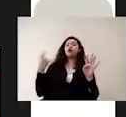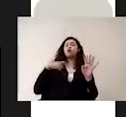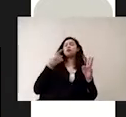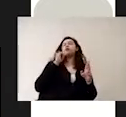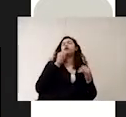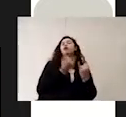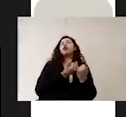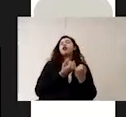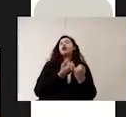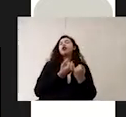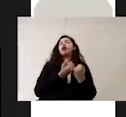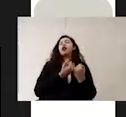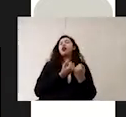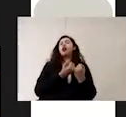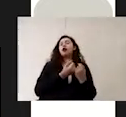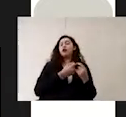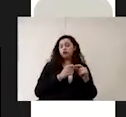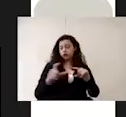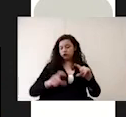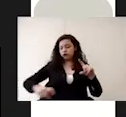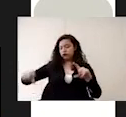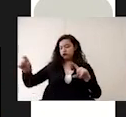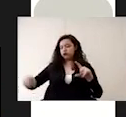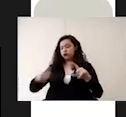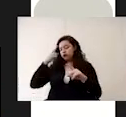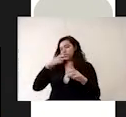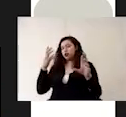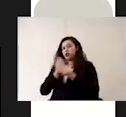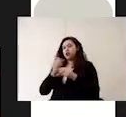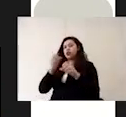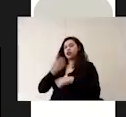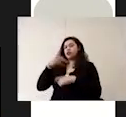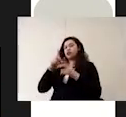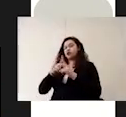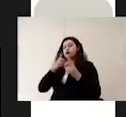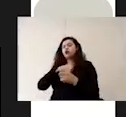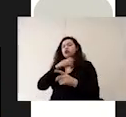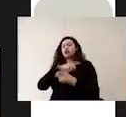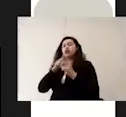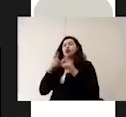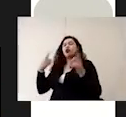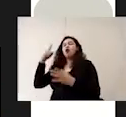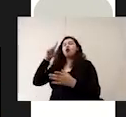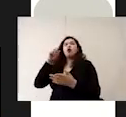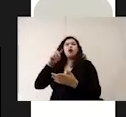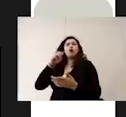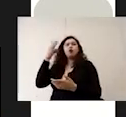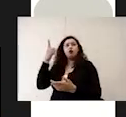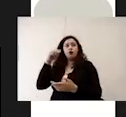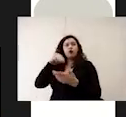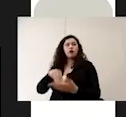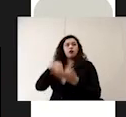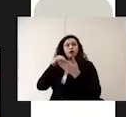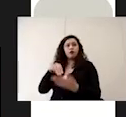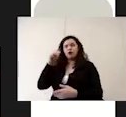en el piso por señales que garanticen la sana distancia de metro y medio además